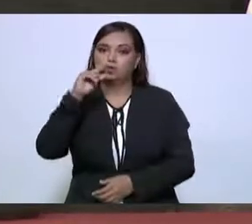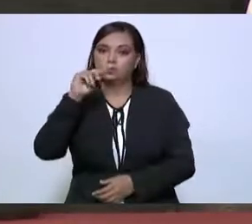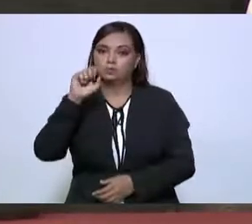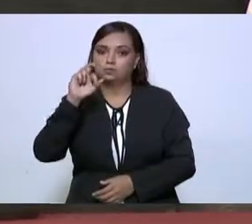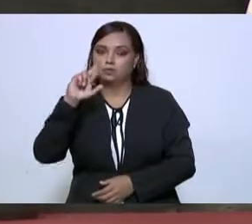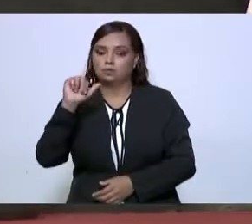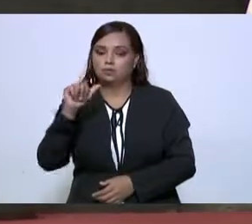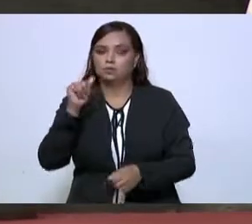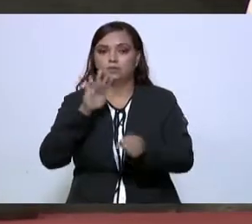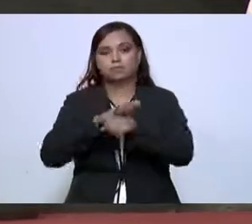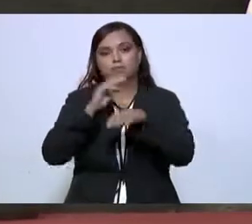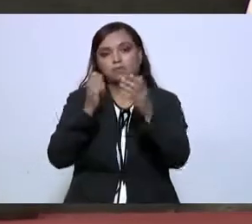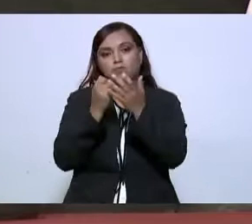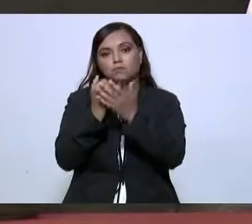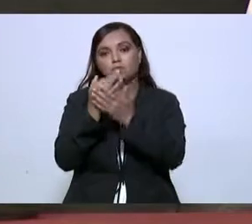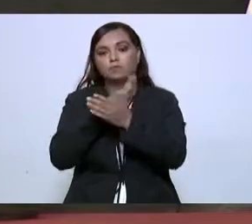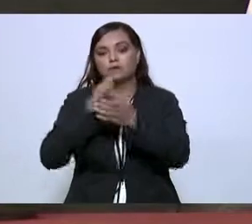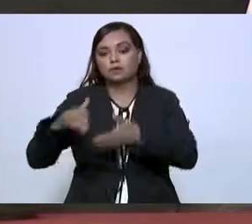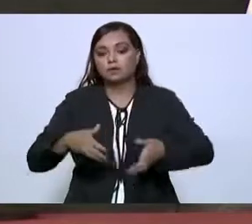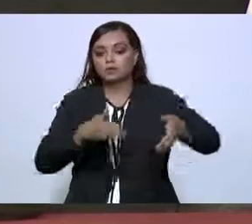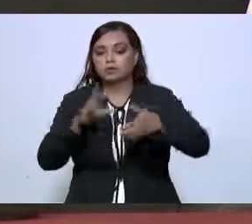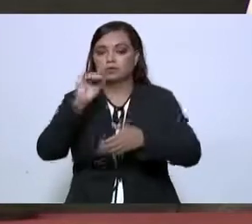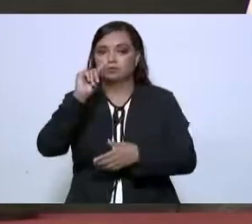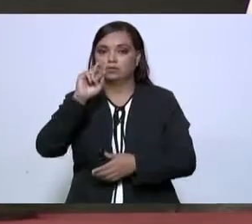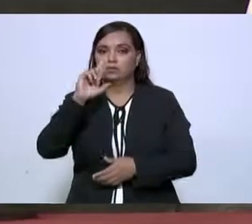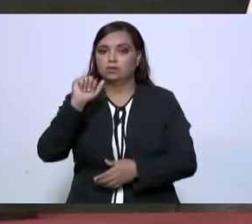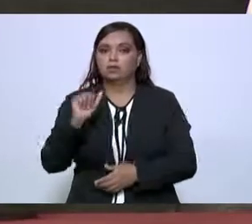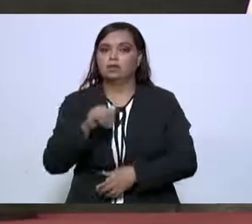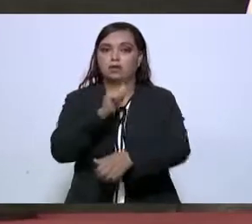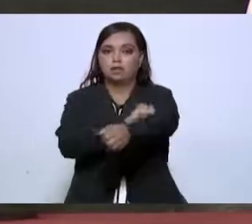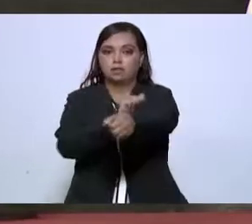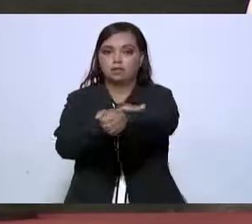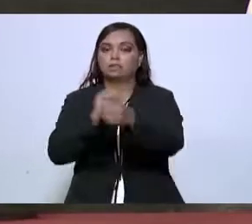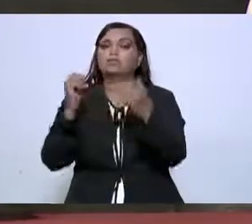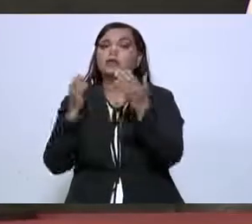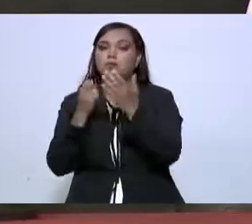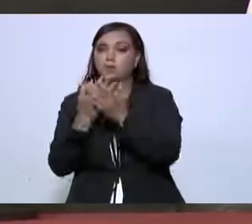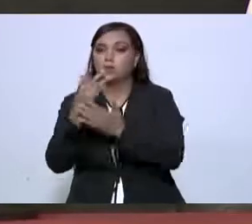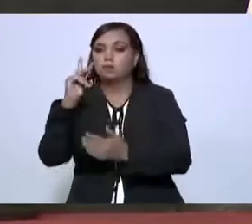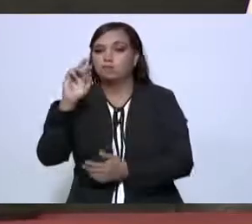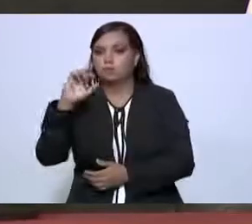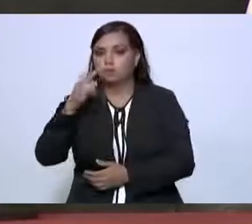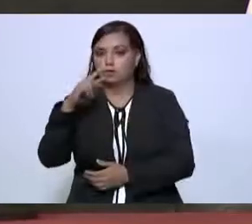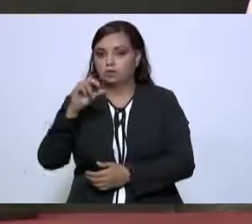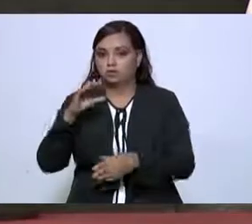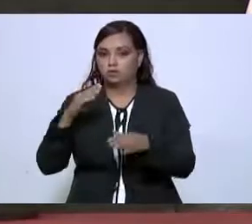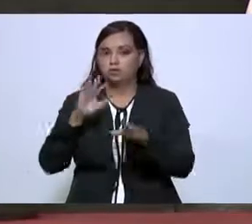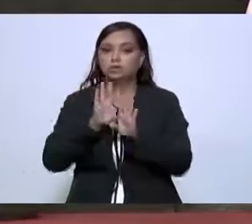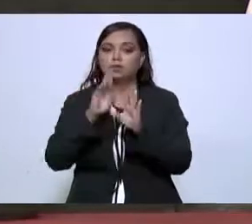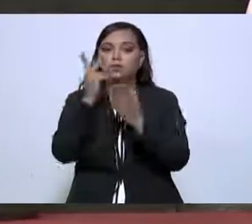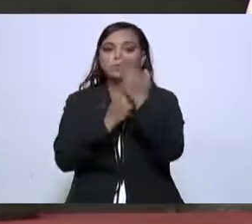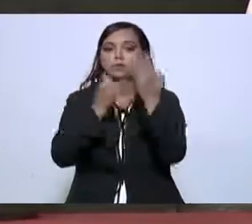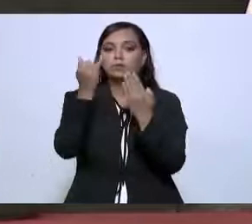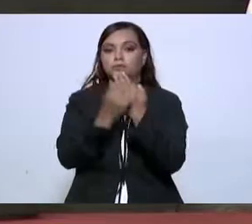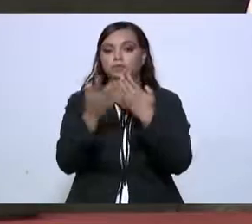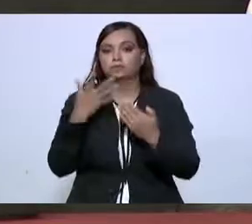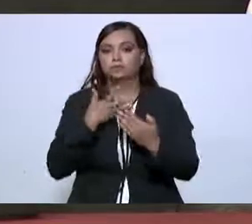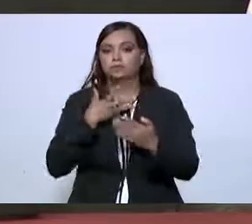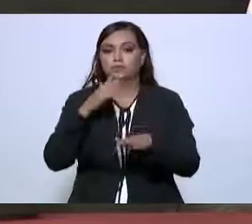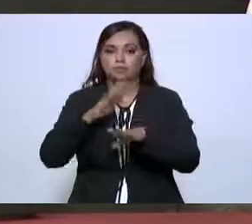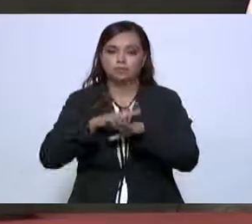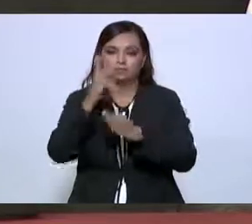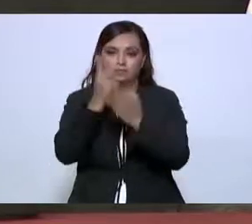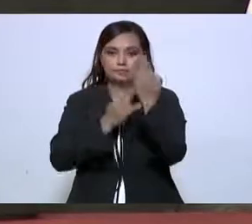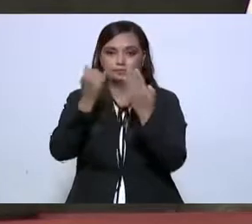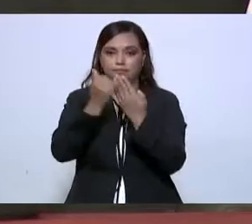Además de la modernización de la carretera costera Altamira Nuevo Progreso. Para estos proyectos estamos completando los proyectos